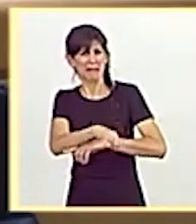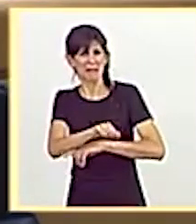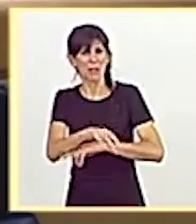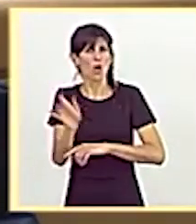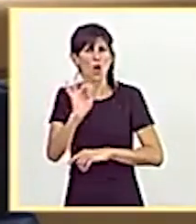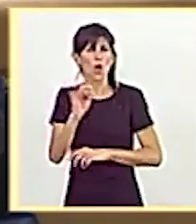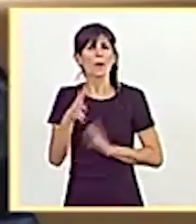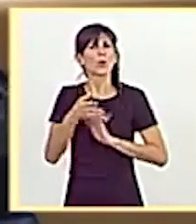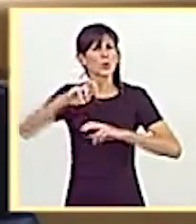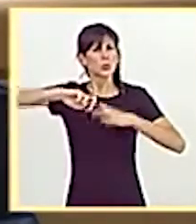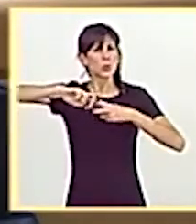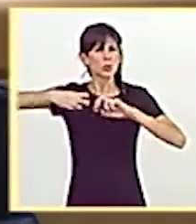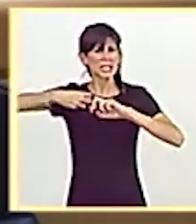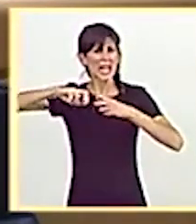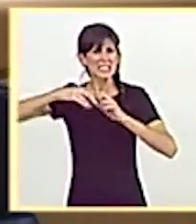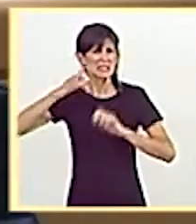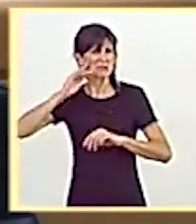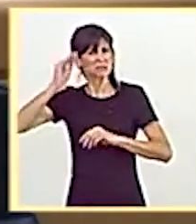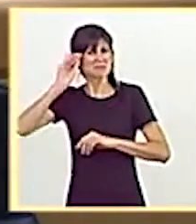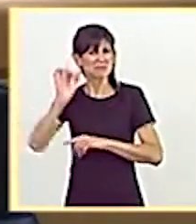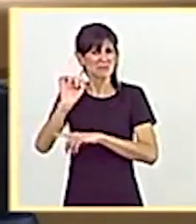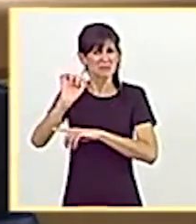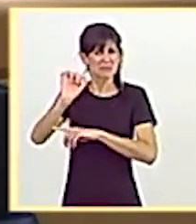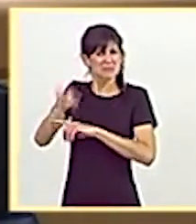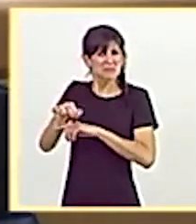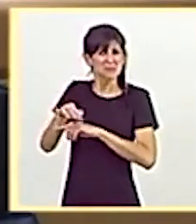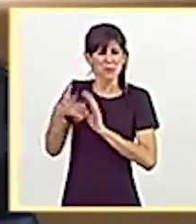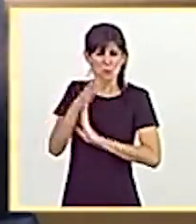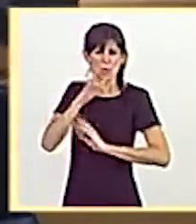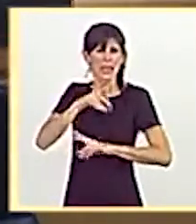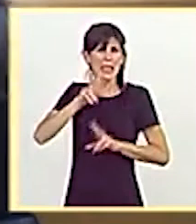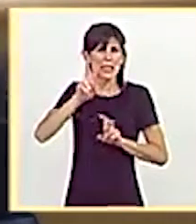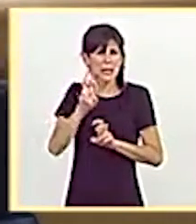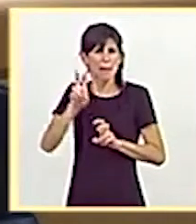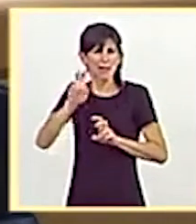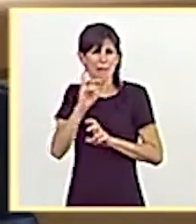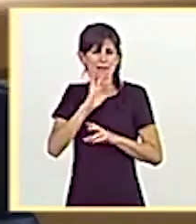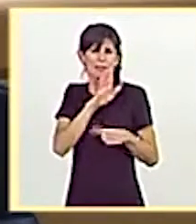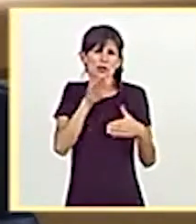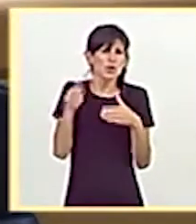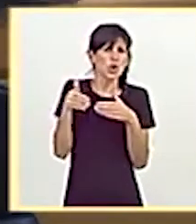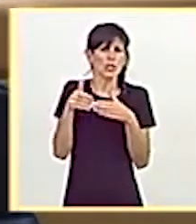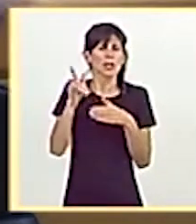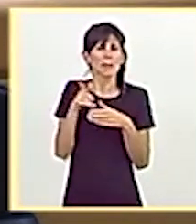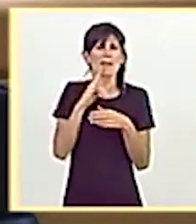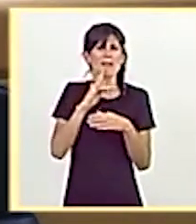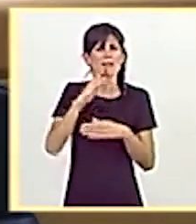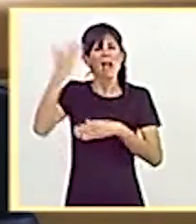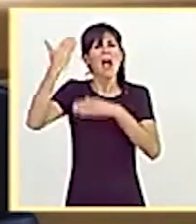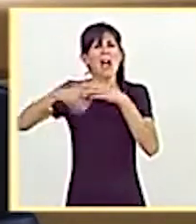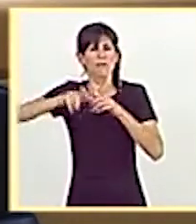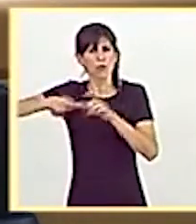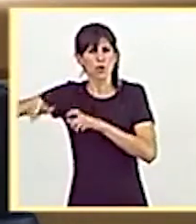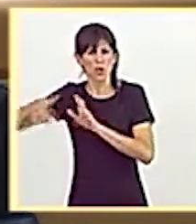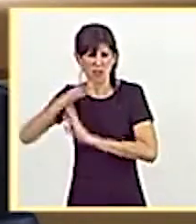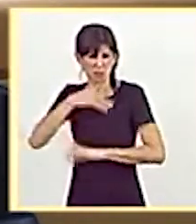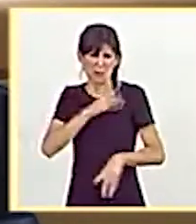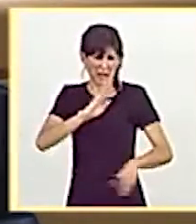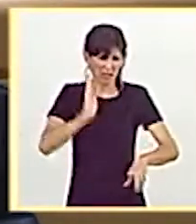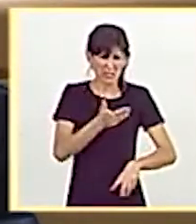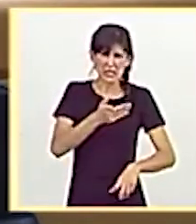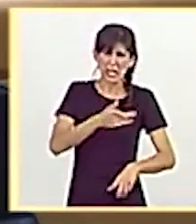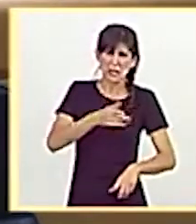porque se les someta a medidas de contención y de aforo. ¿Quién perjudica a los madrileños? ¿Quién les niega la realidad de una situación